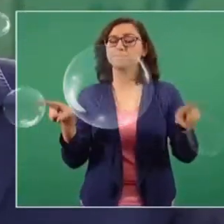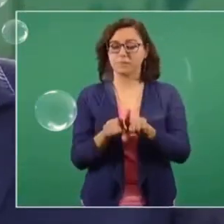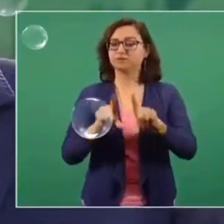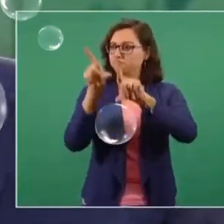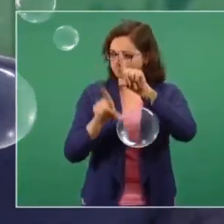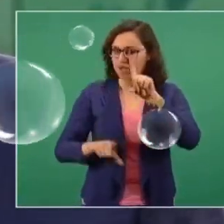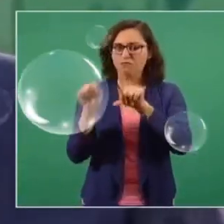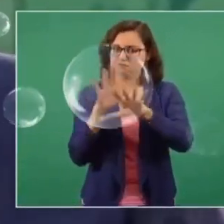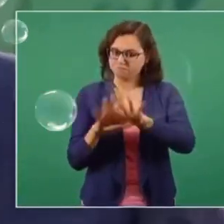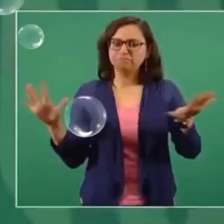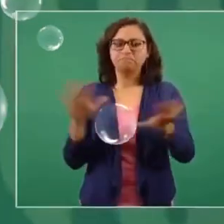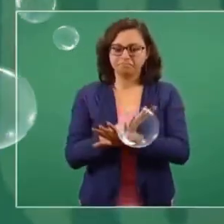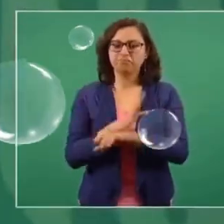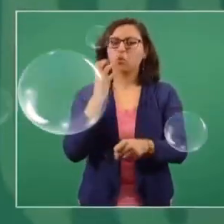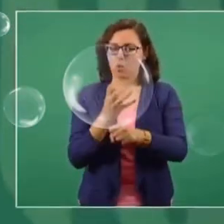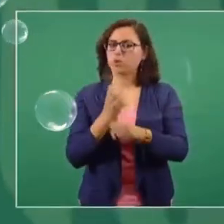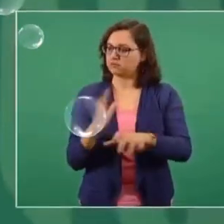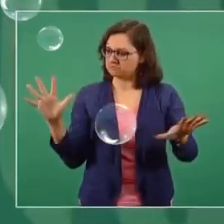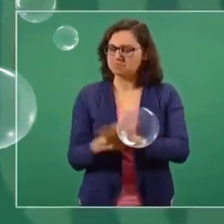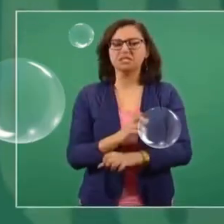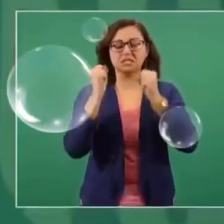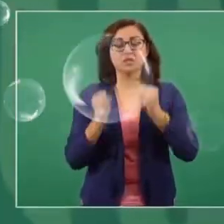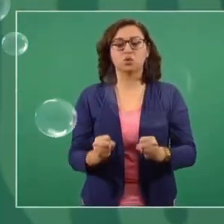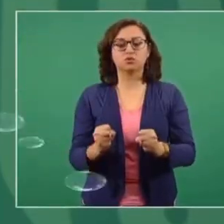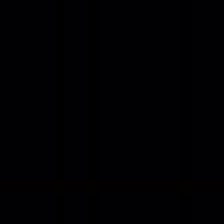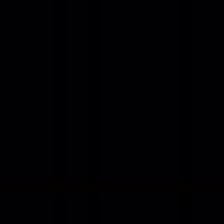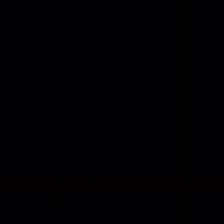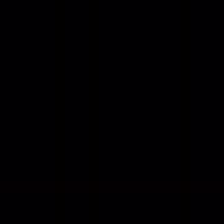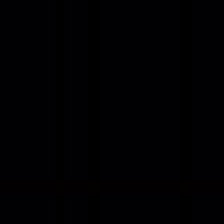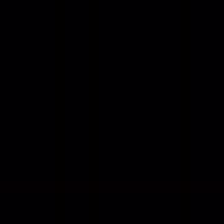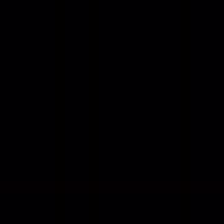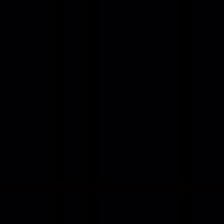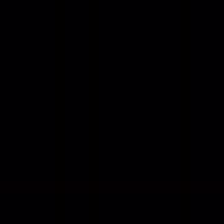se va a consumar la cuarta transformación de la vida pública del país sin violencia.